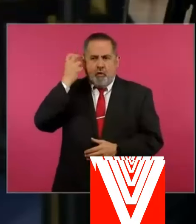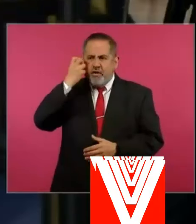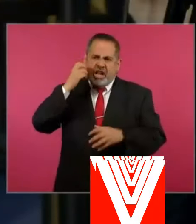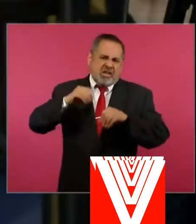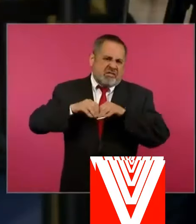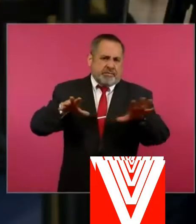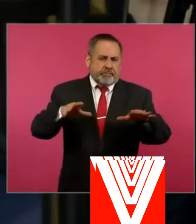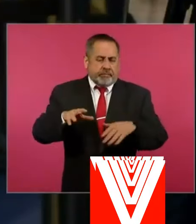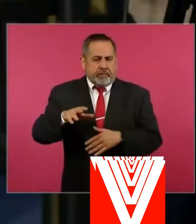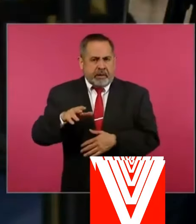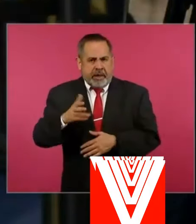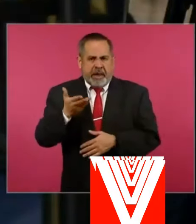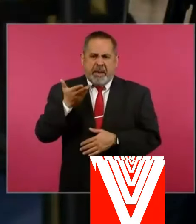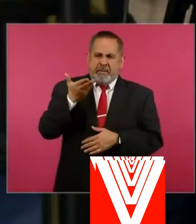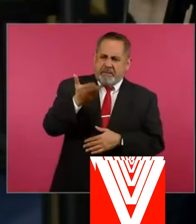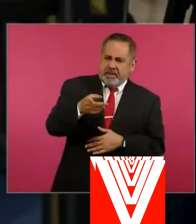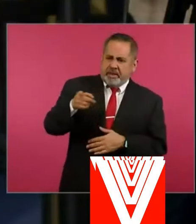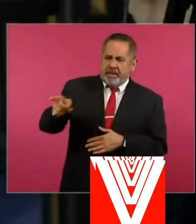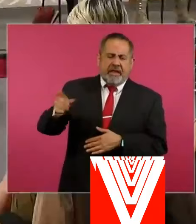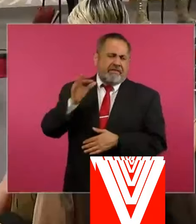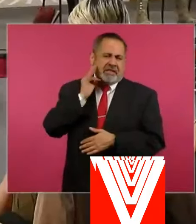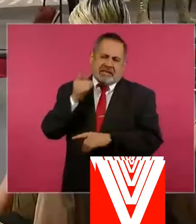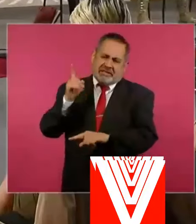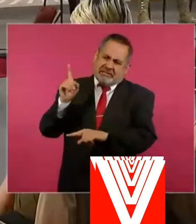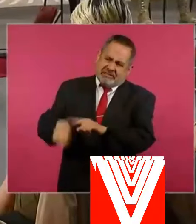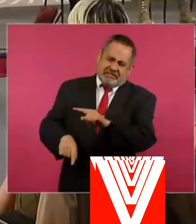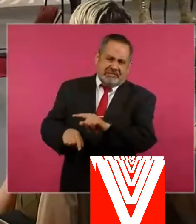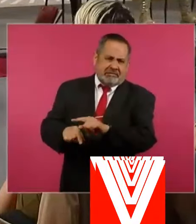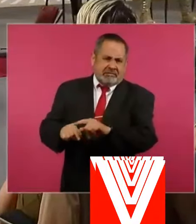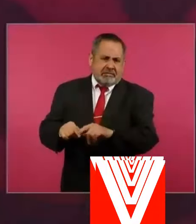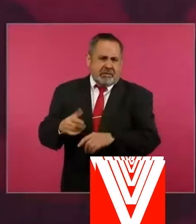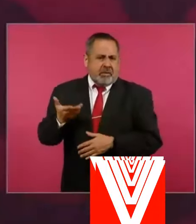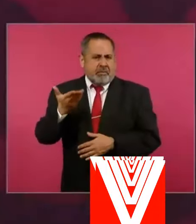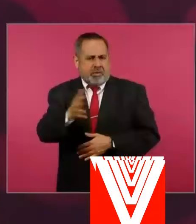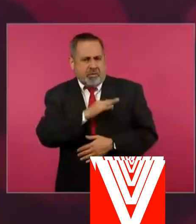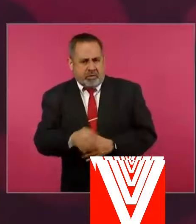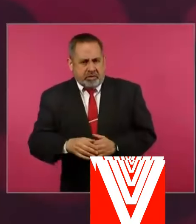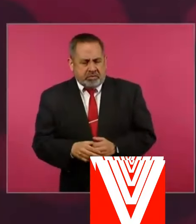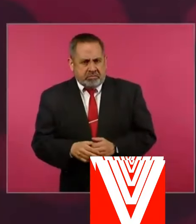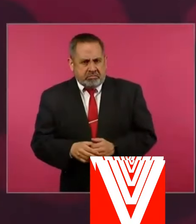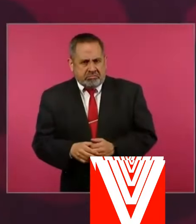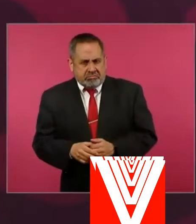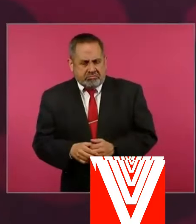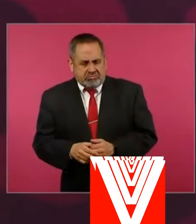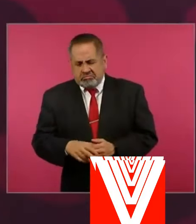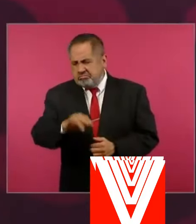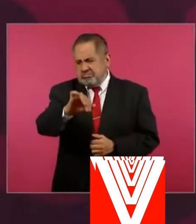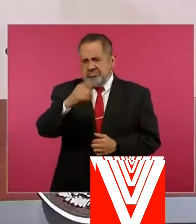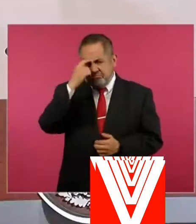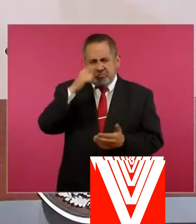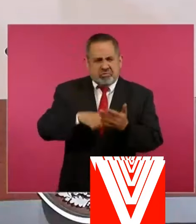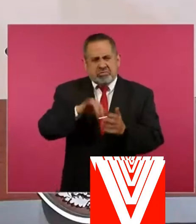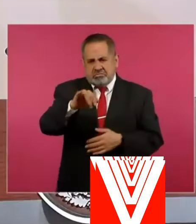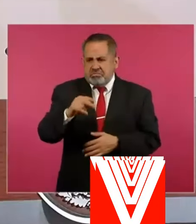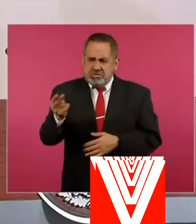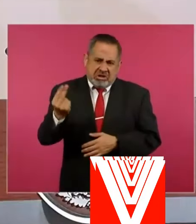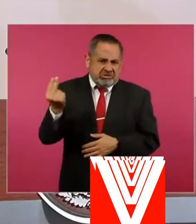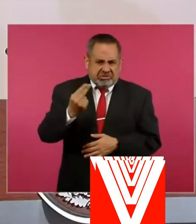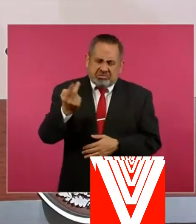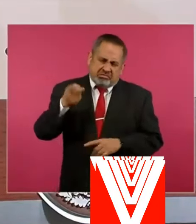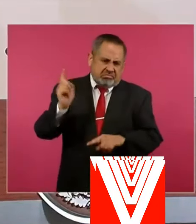¿volvería a pedir la remoción de ese fiscal? Yo creo que sí. Sí es necesario.